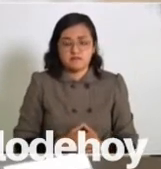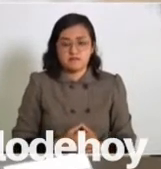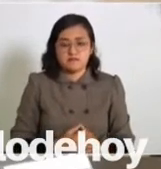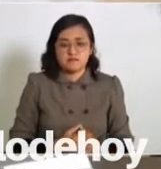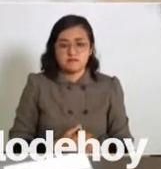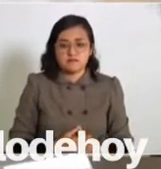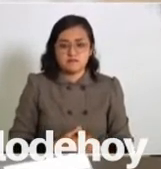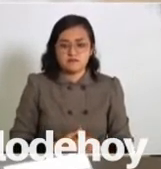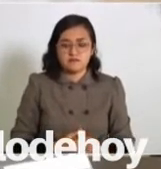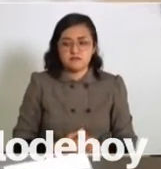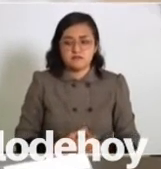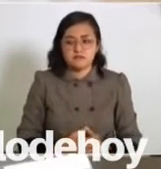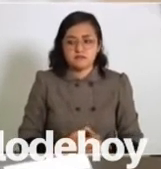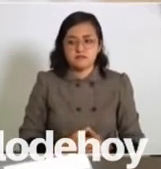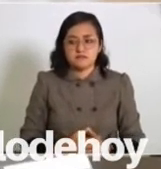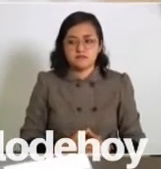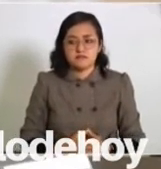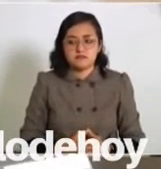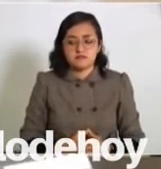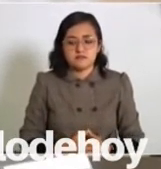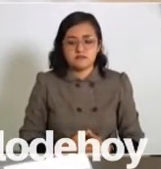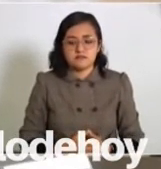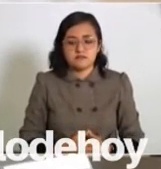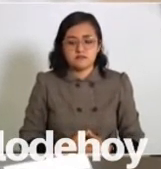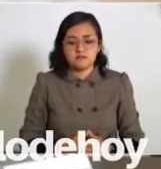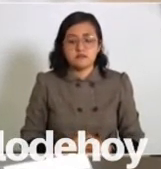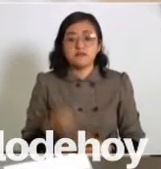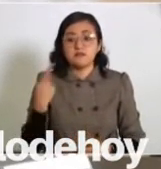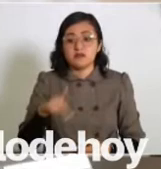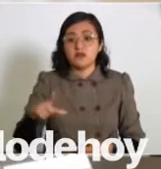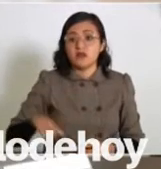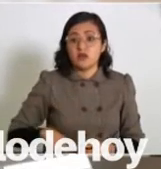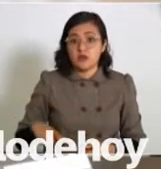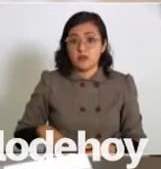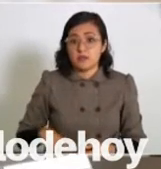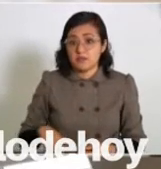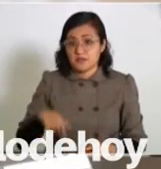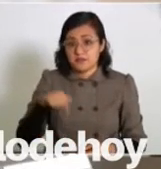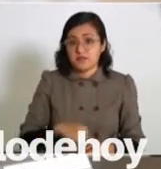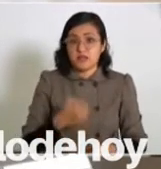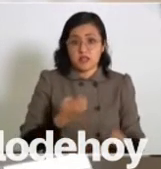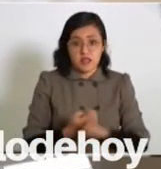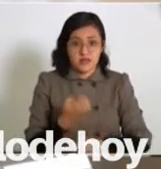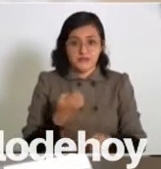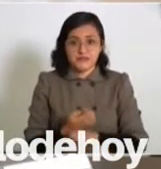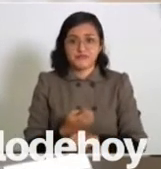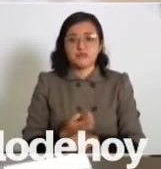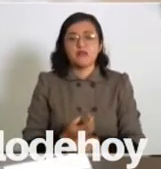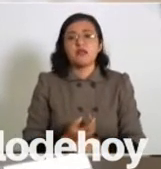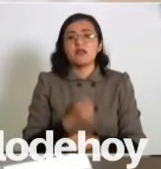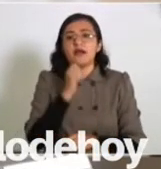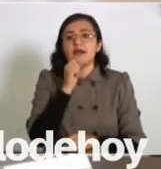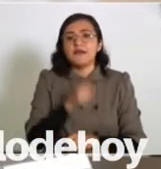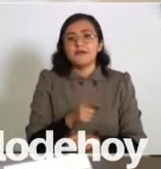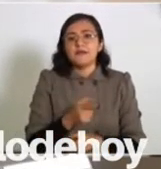La posición del gobierno del Estado, la posición